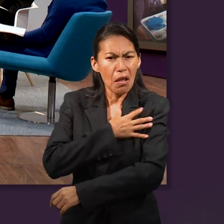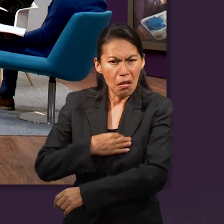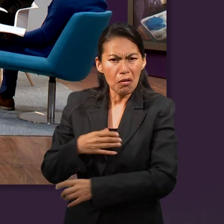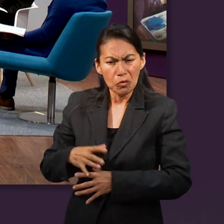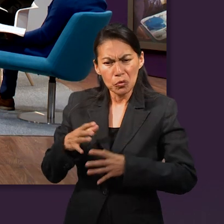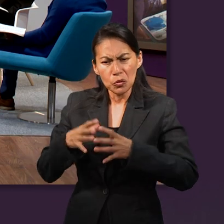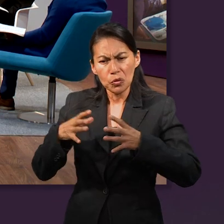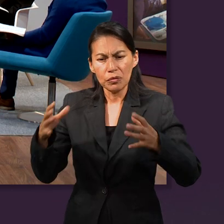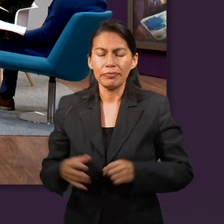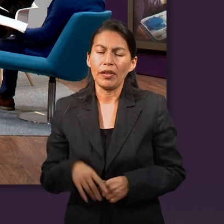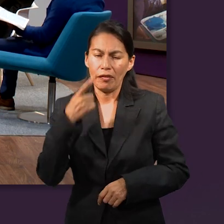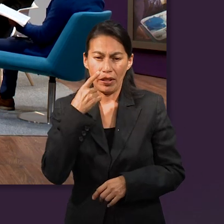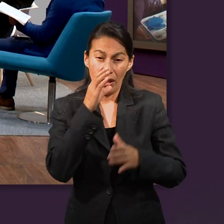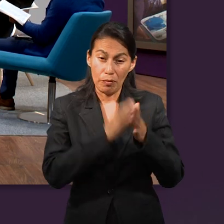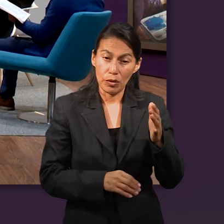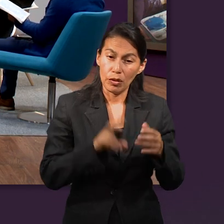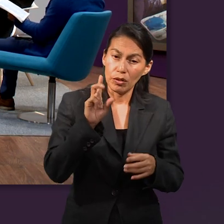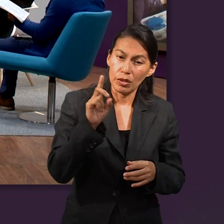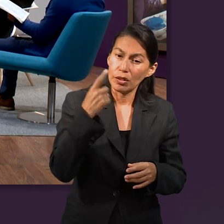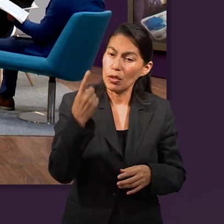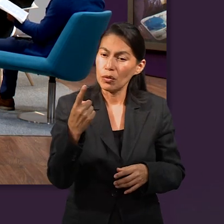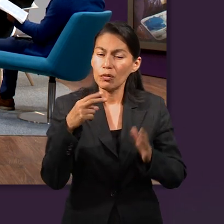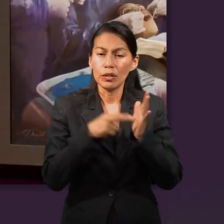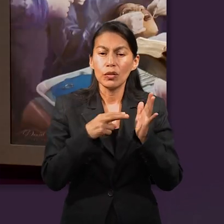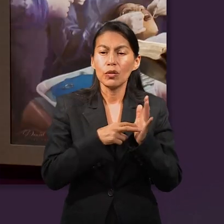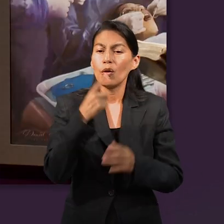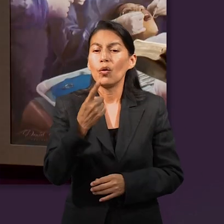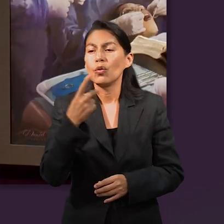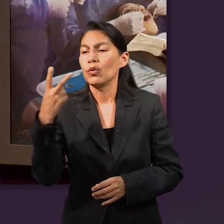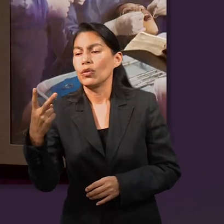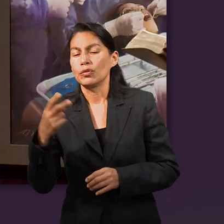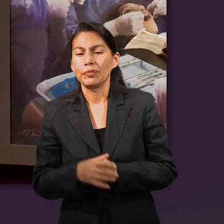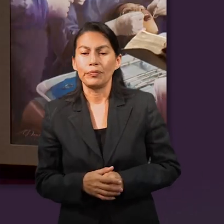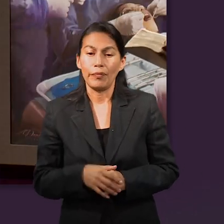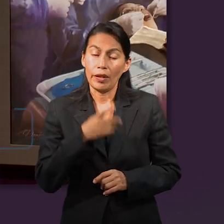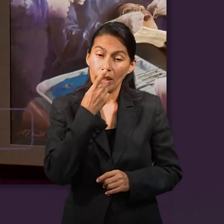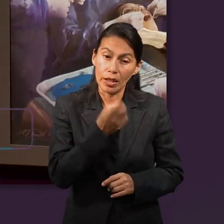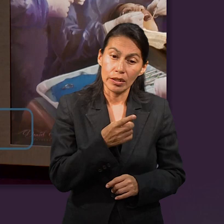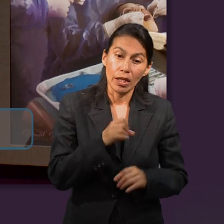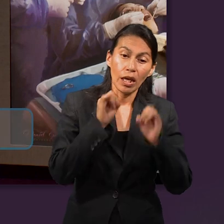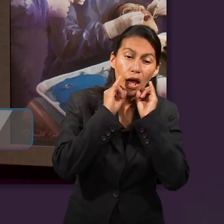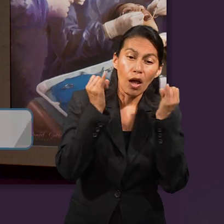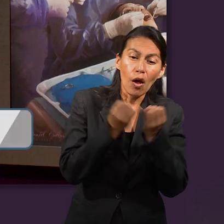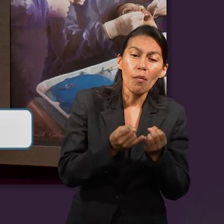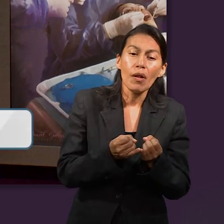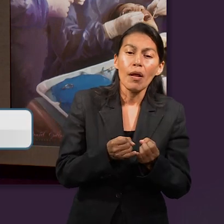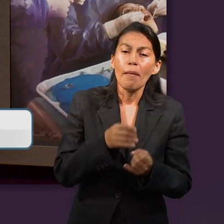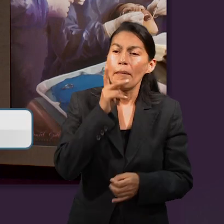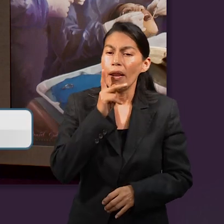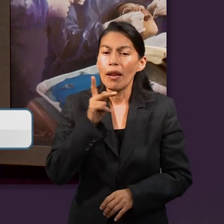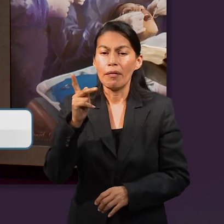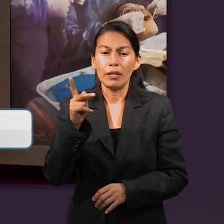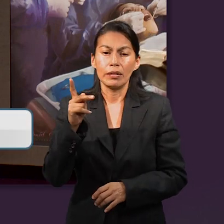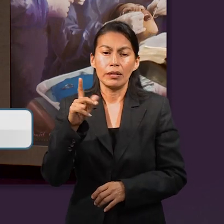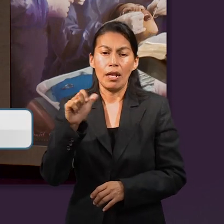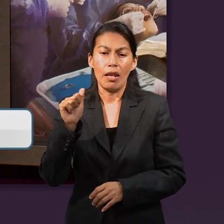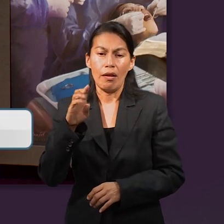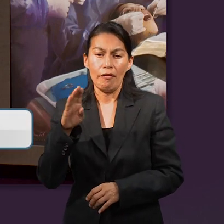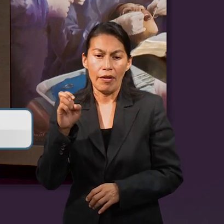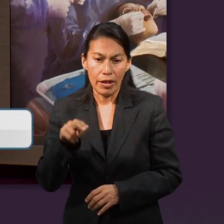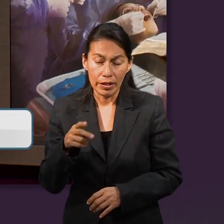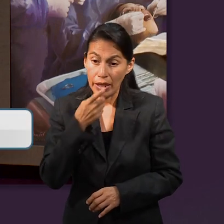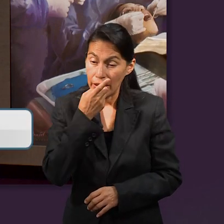Pero entonces vemos en el capítulo 31, versículos 1 y 2, que dice así, Jacob oía las palabras de los hijos de Labán que decían,